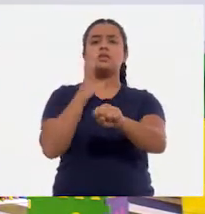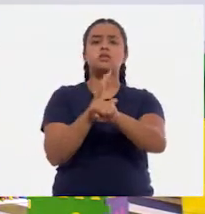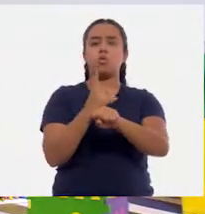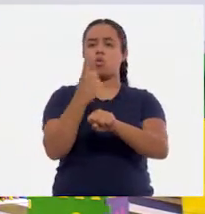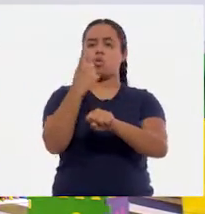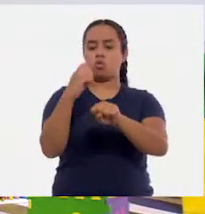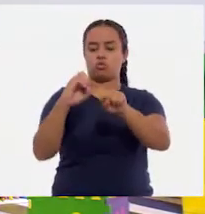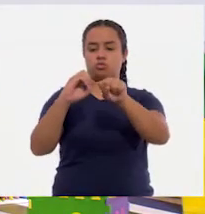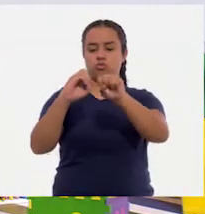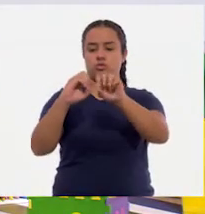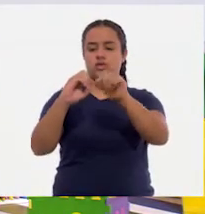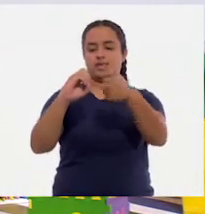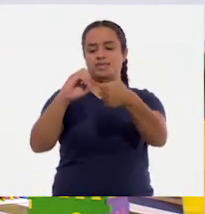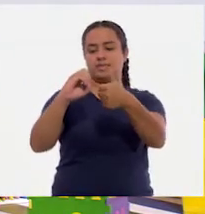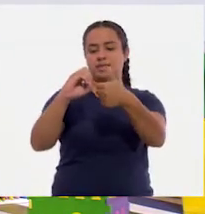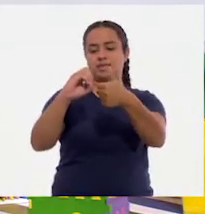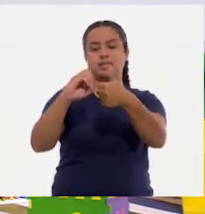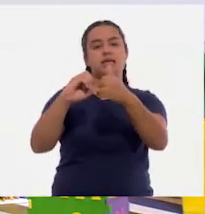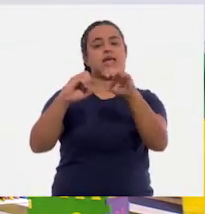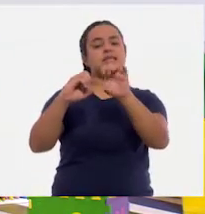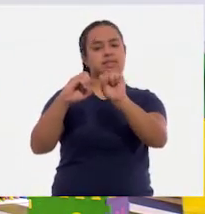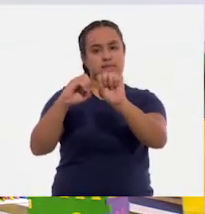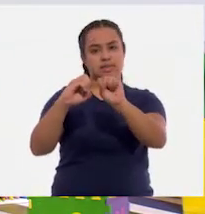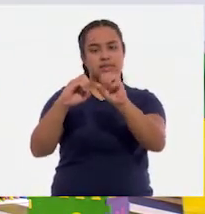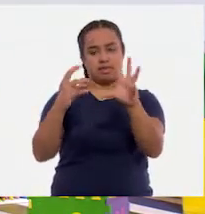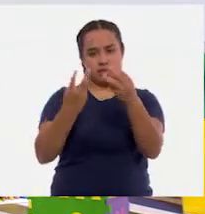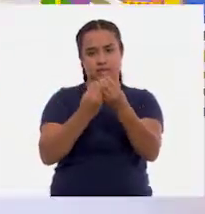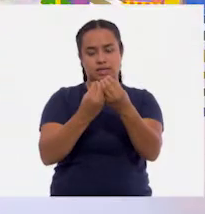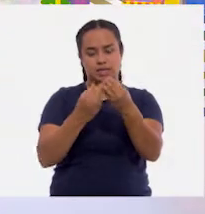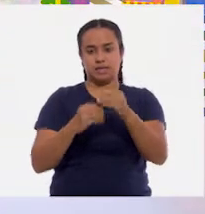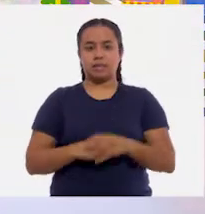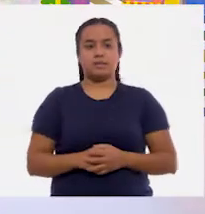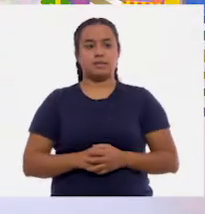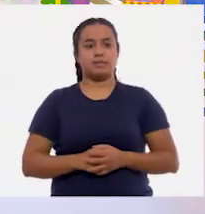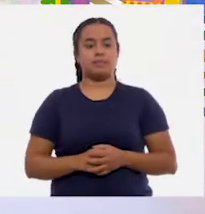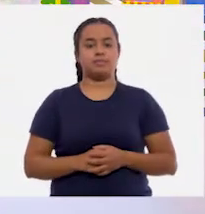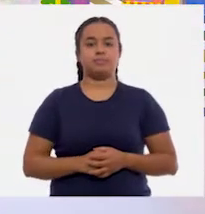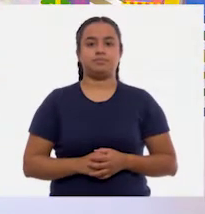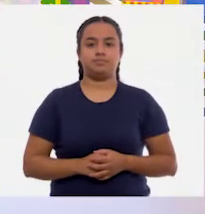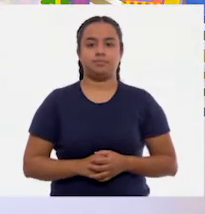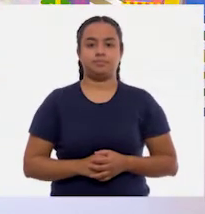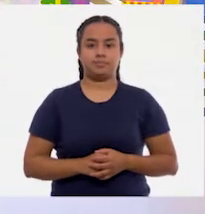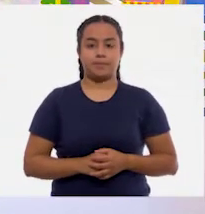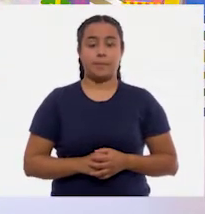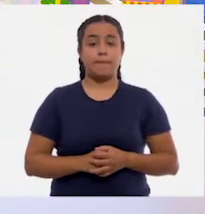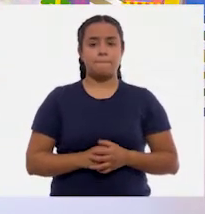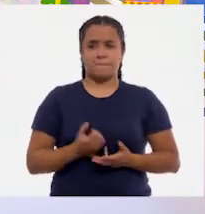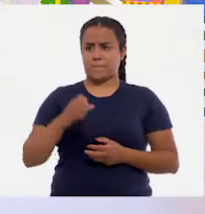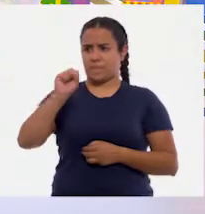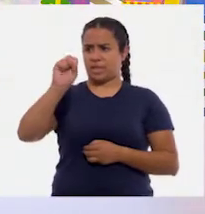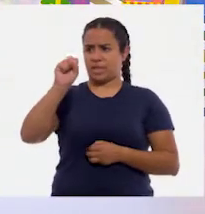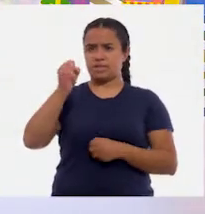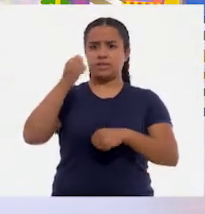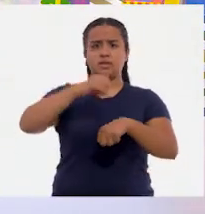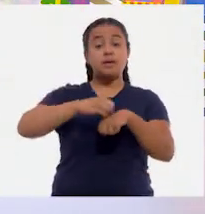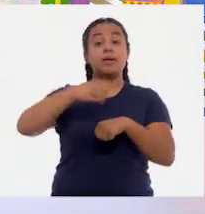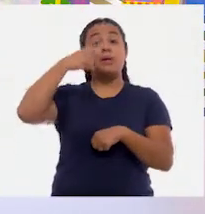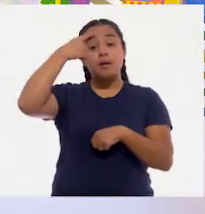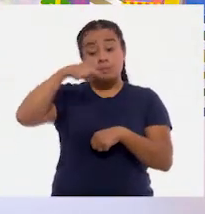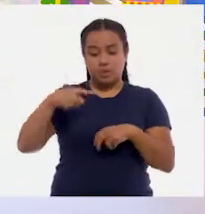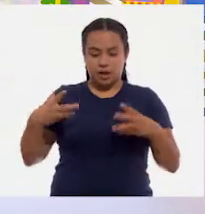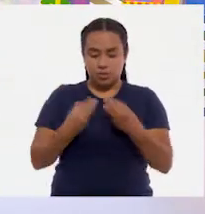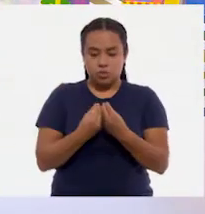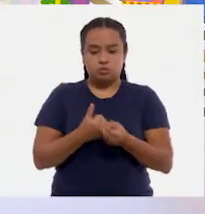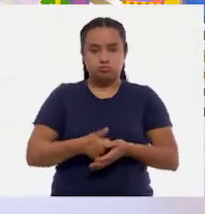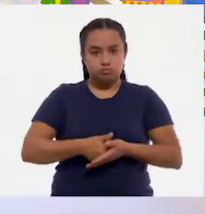Un 0. Un 0. Entonces vamos a poner el número 60. Para que me ayude si junto